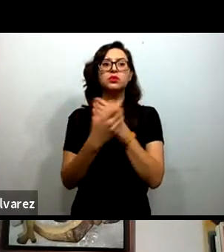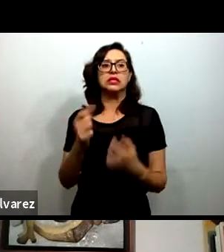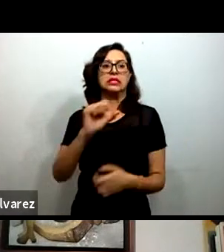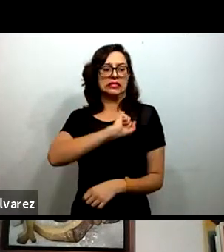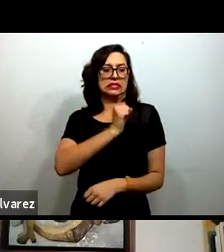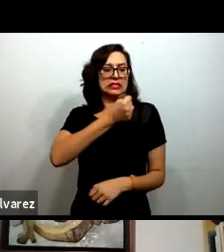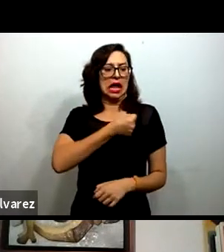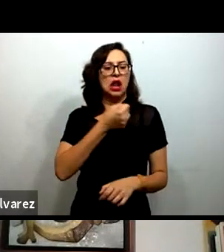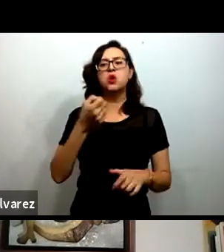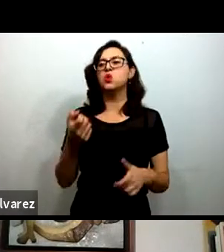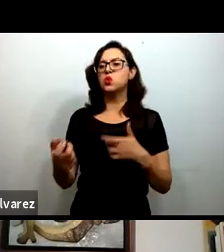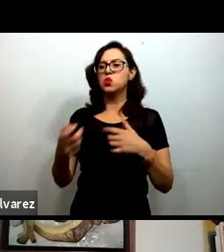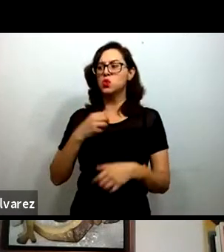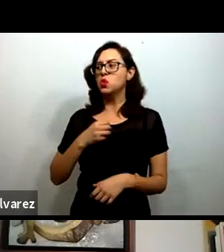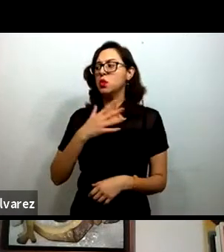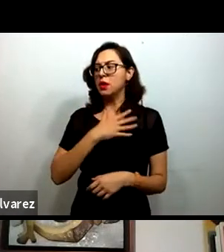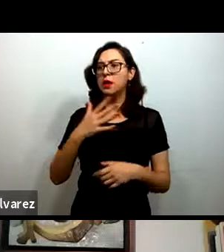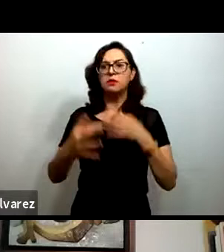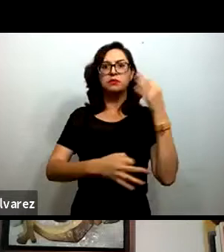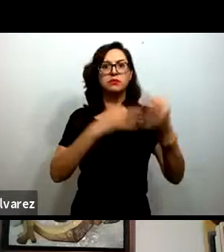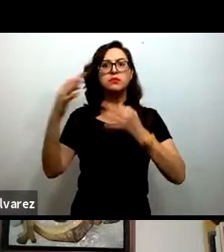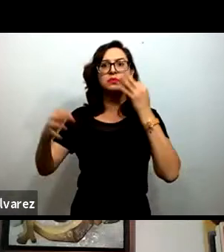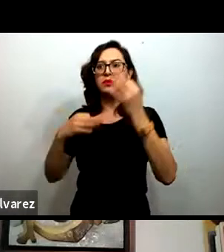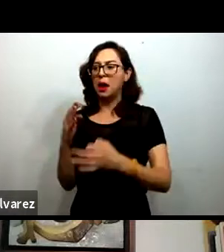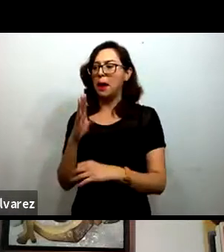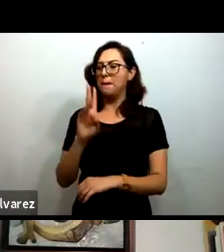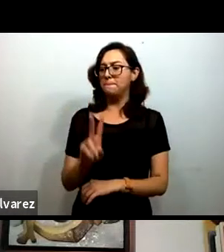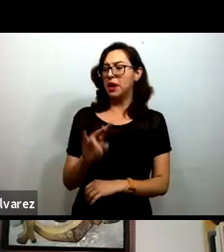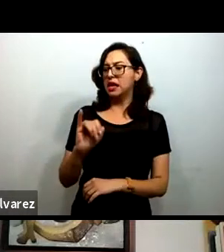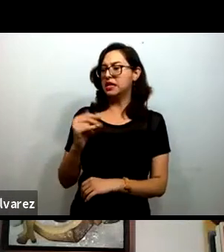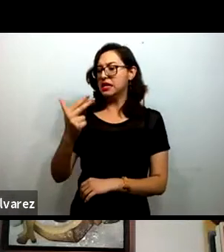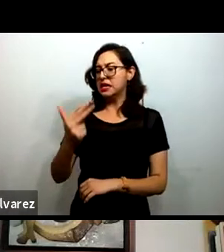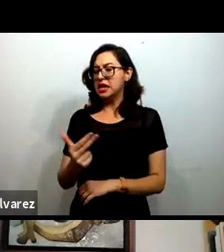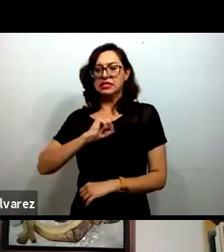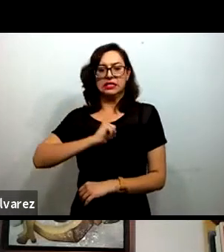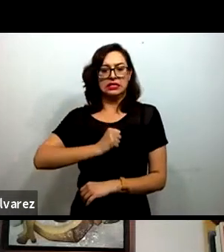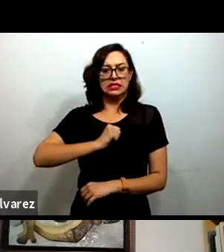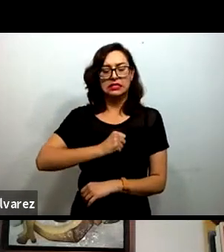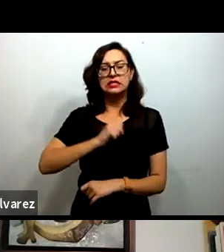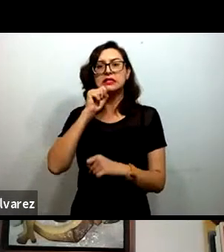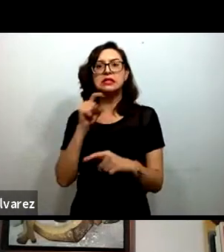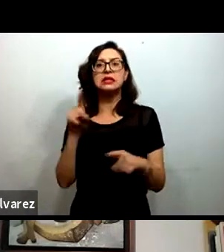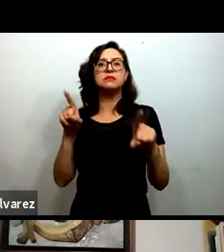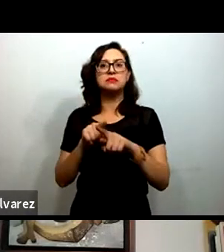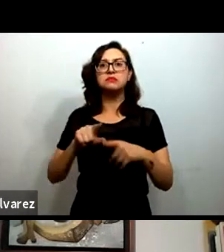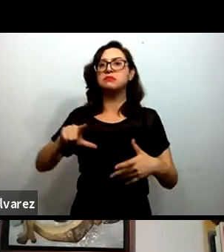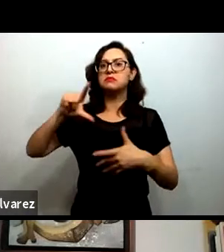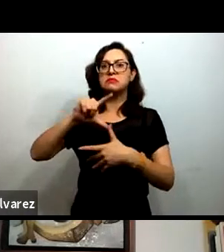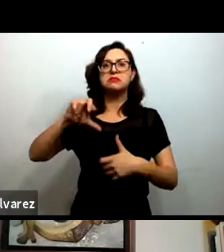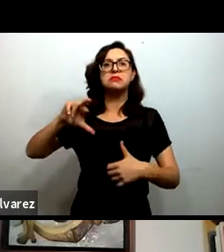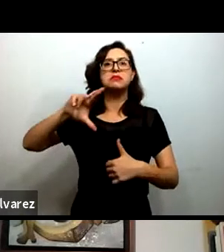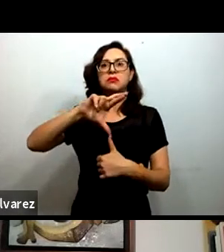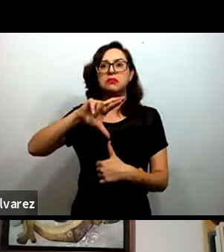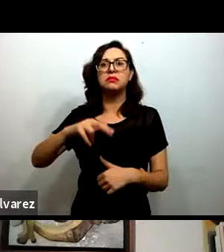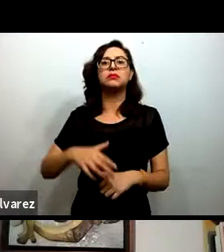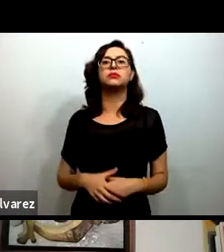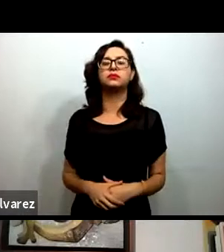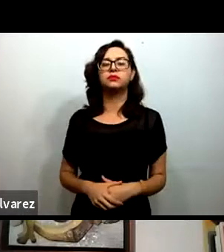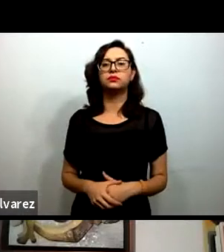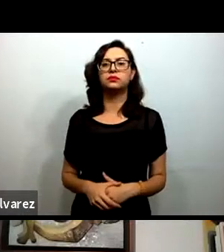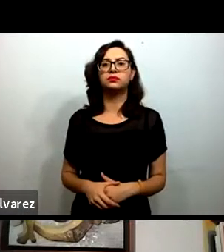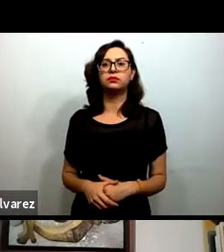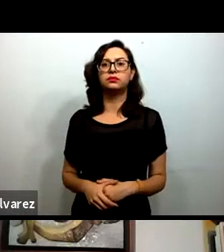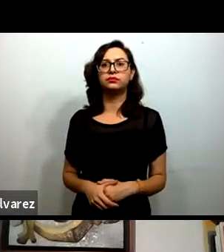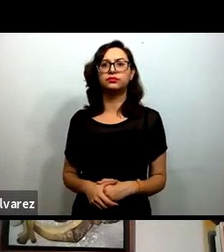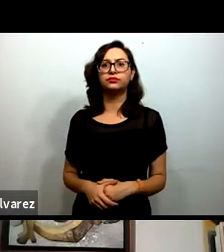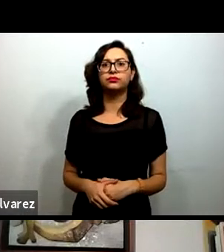bienestar, el VIH, SIDA y Educación Integral en Sexualidad en América Latina y el Caribe, África Austral y